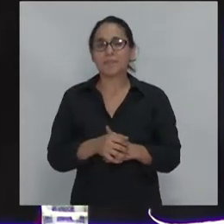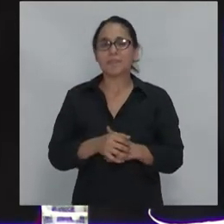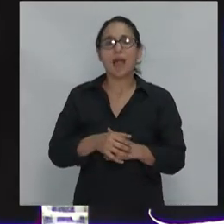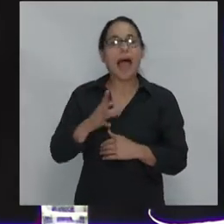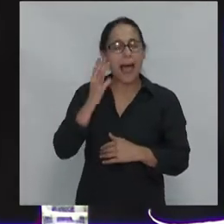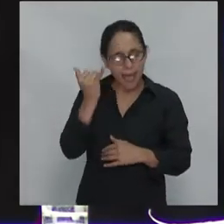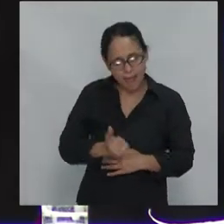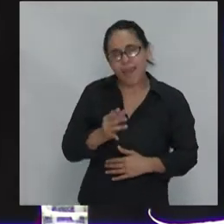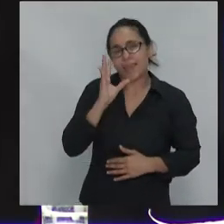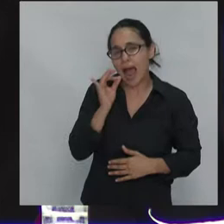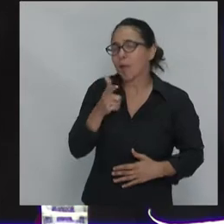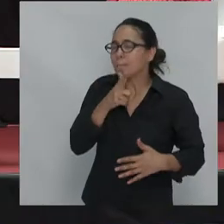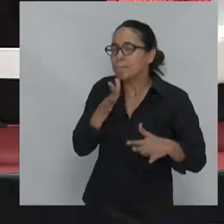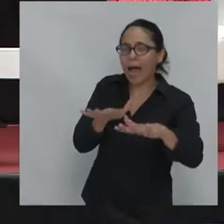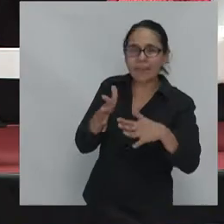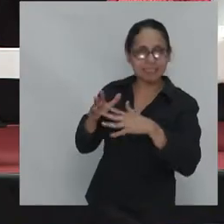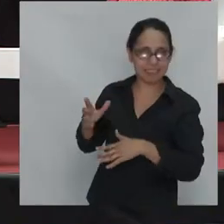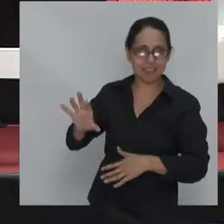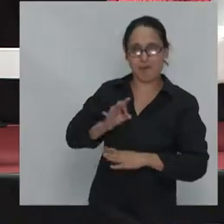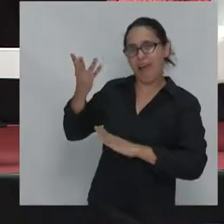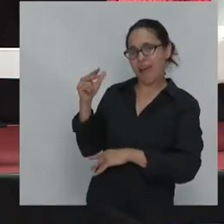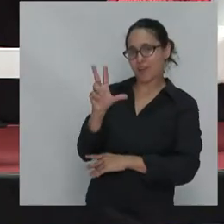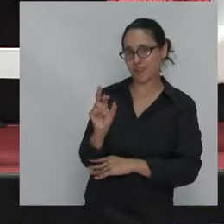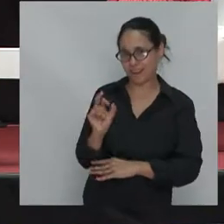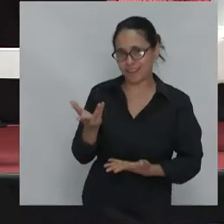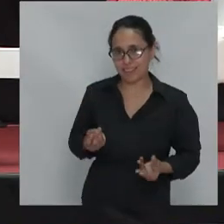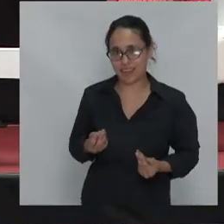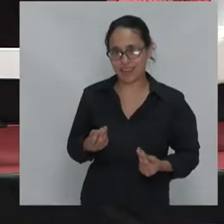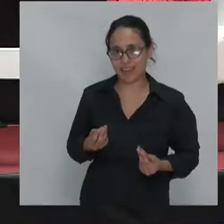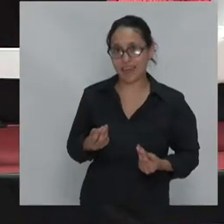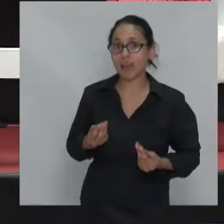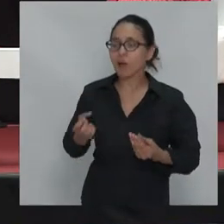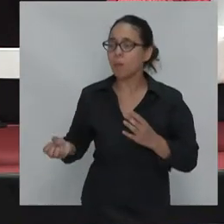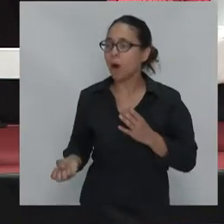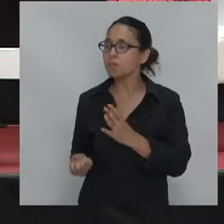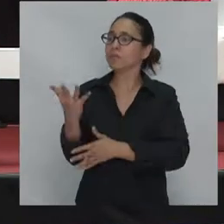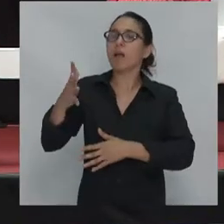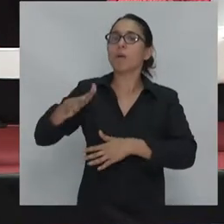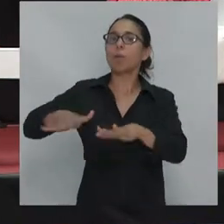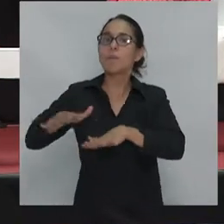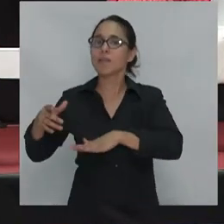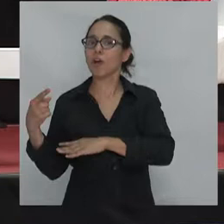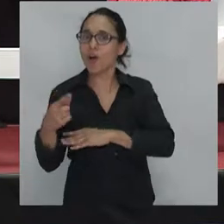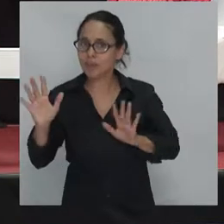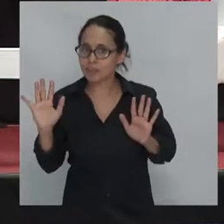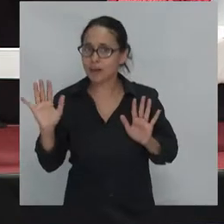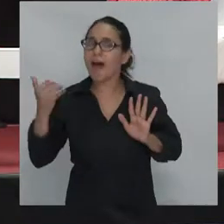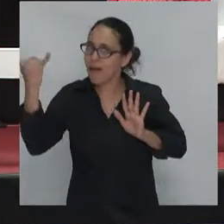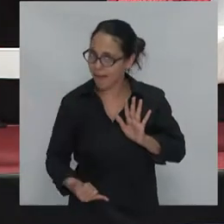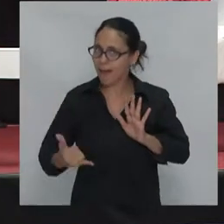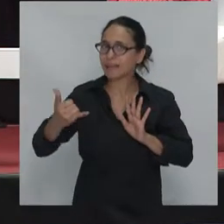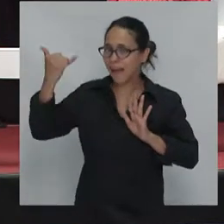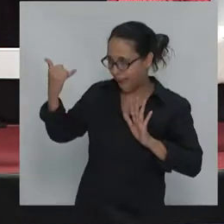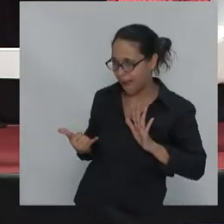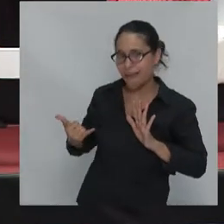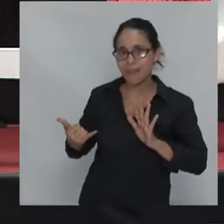años 30, que es justamente la presencia de un contramovimiento, contra, evidente, en ese caso,